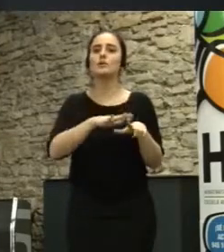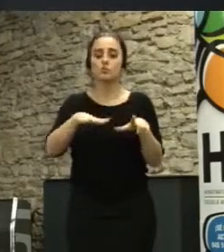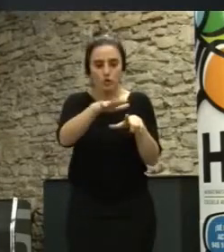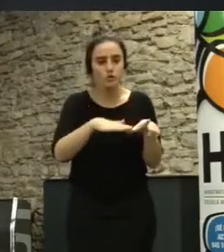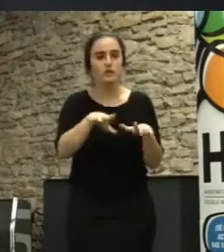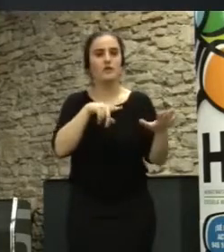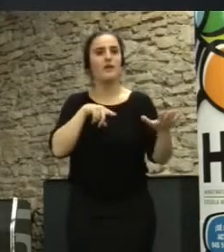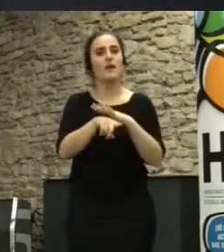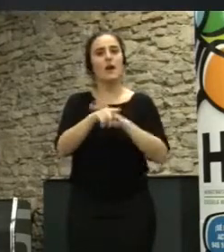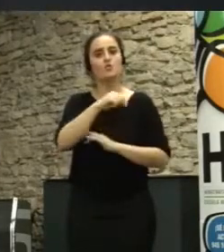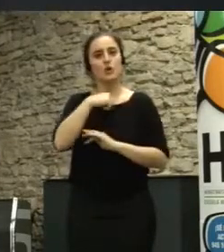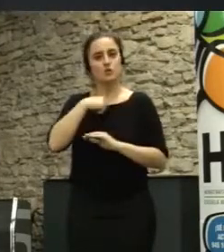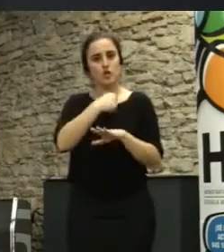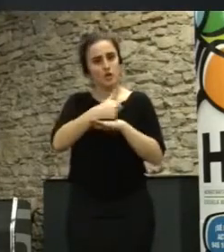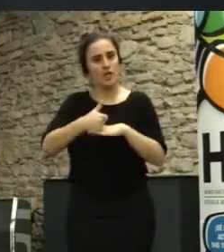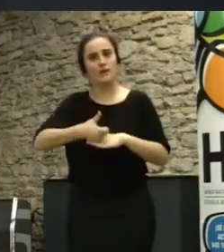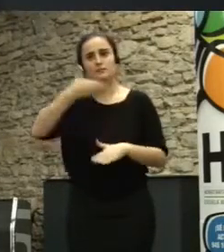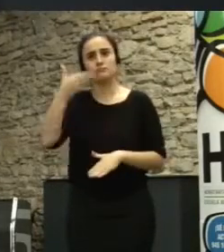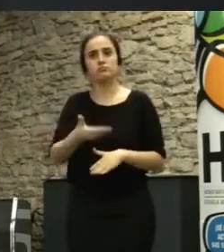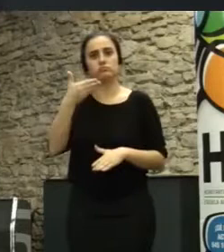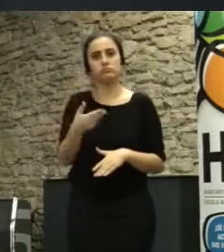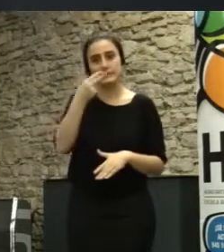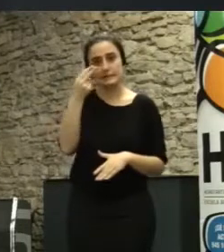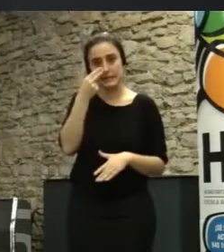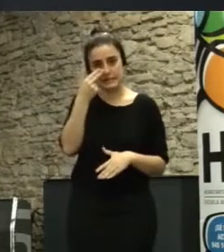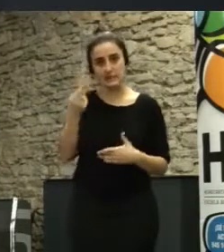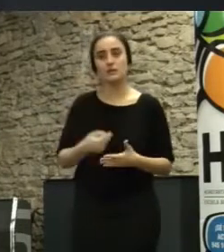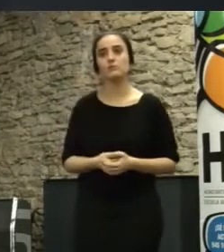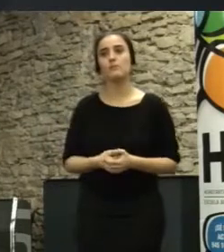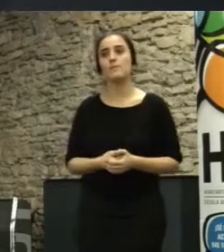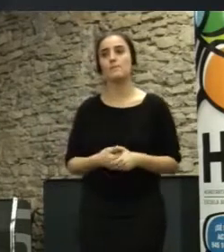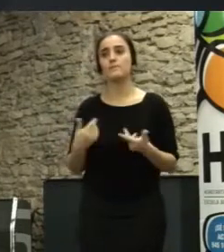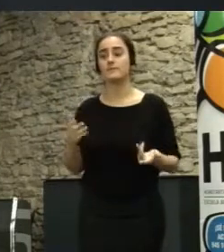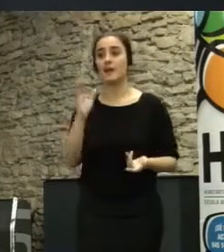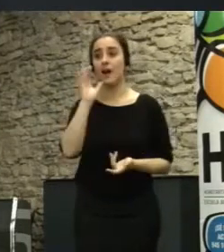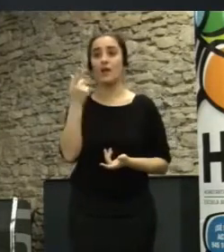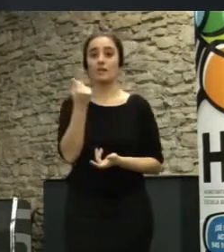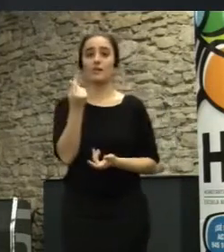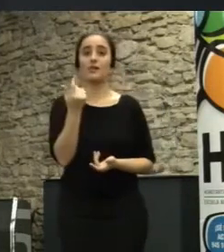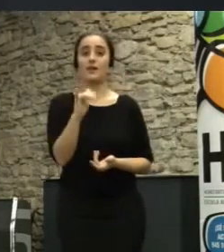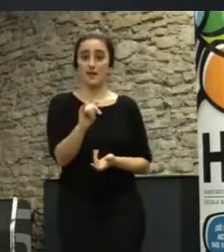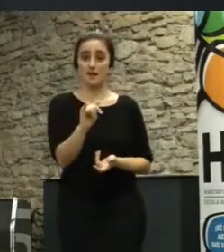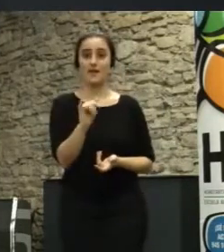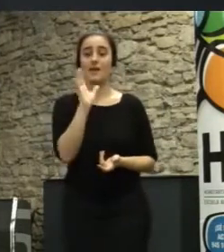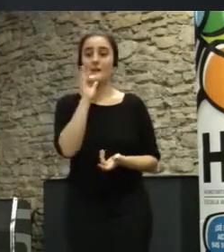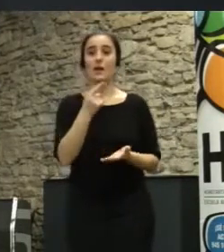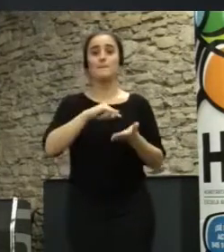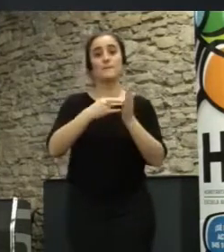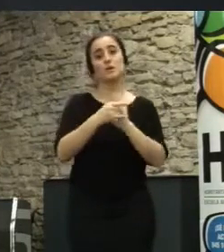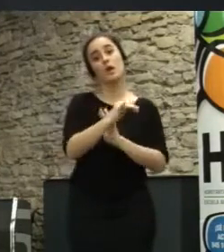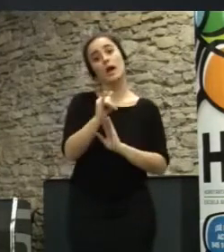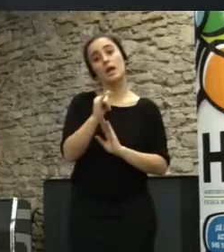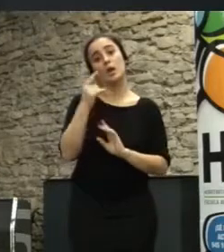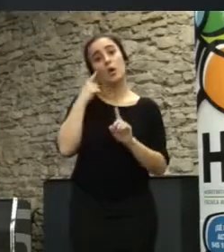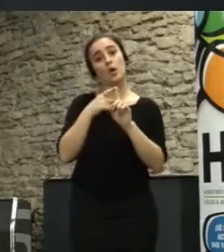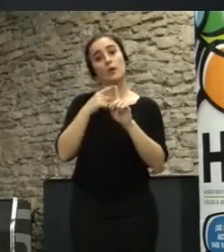ciudadana muy potente muy interesante y ahora que ya hay dinero y que hay un proyecto para reconstruir el